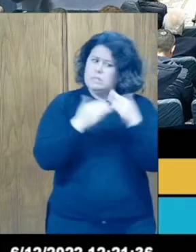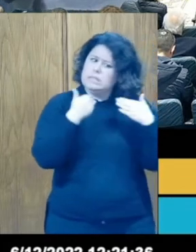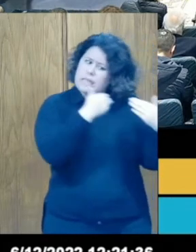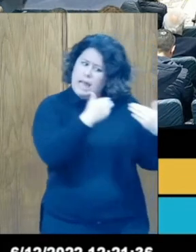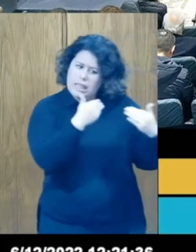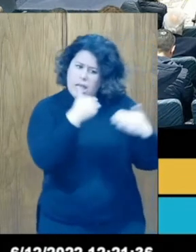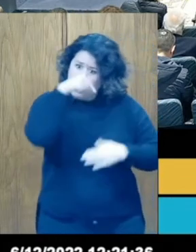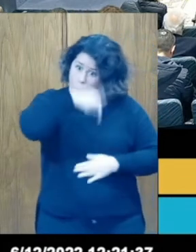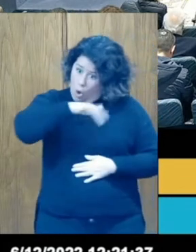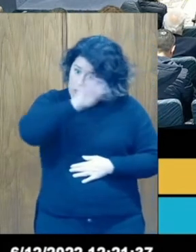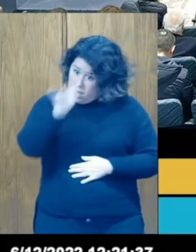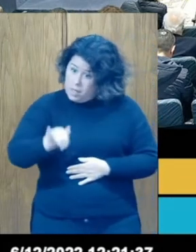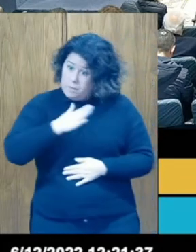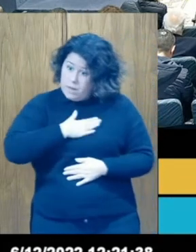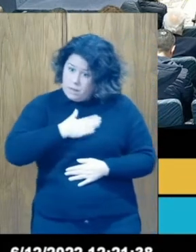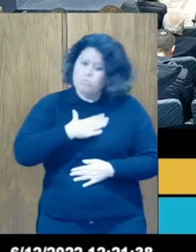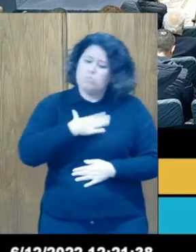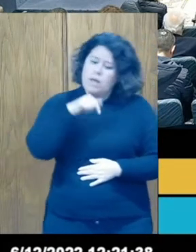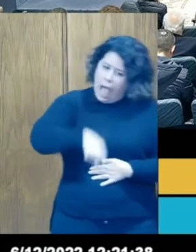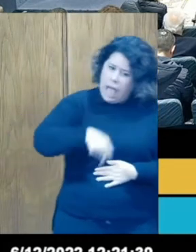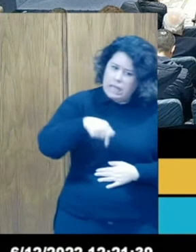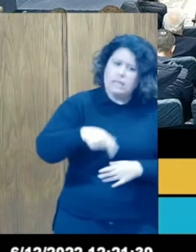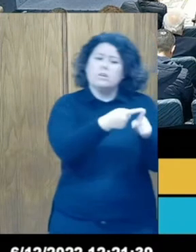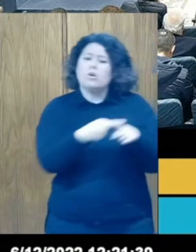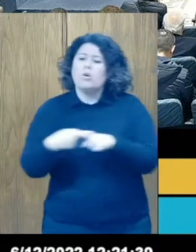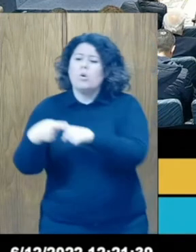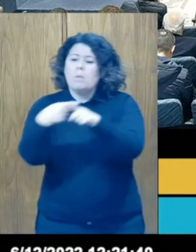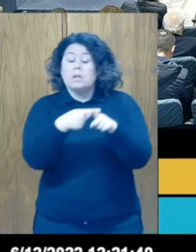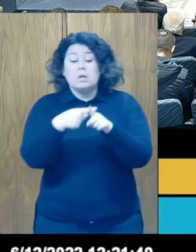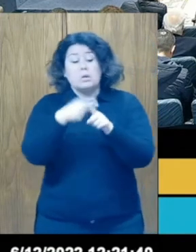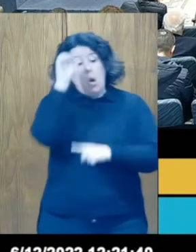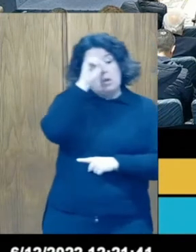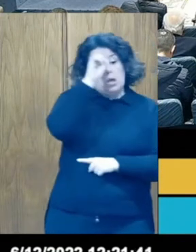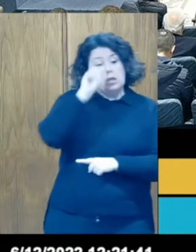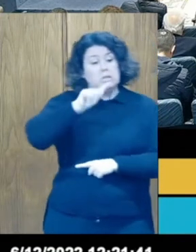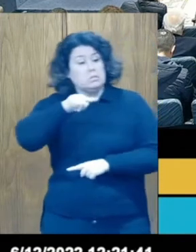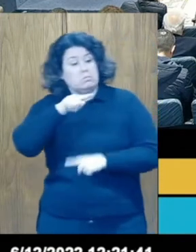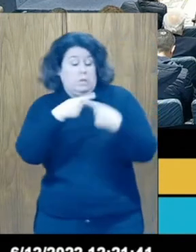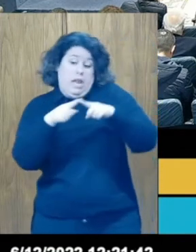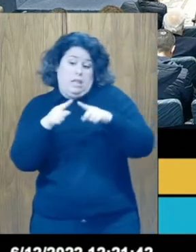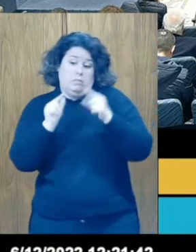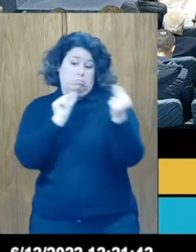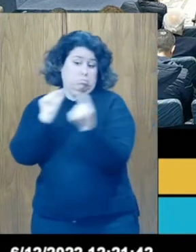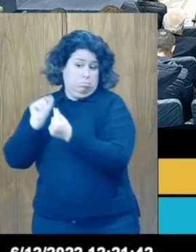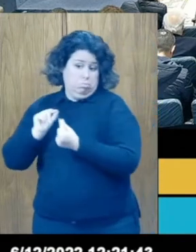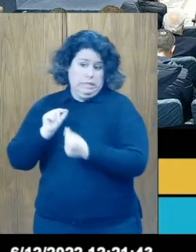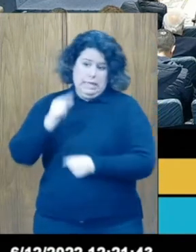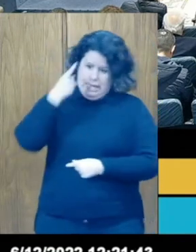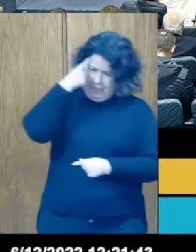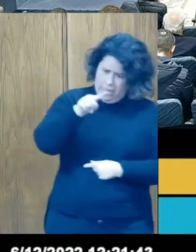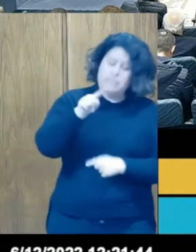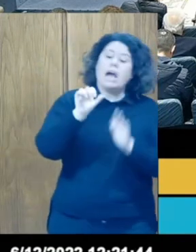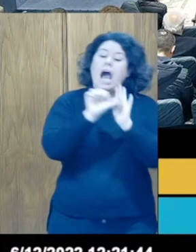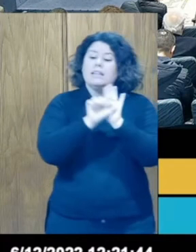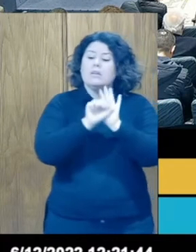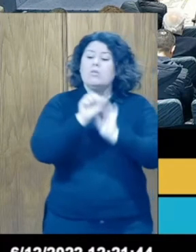versionistas, podemos estar aquí compartiendo distintos puntos de vista y debatiendo. Como bien conocen, el artículo 14 de la Constitución